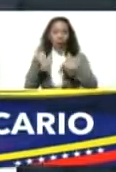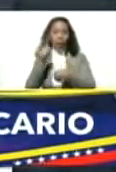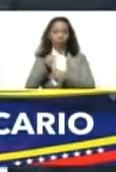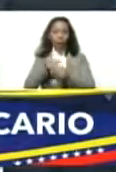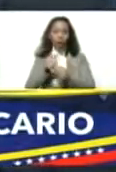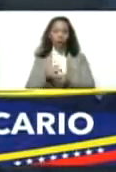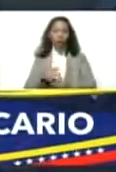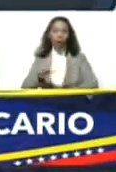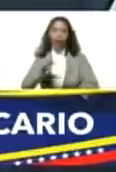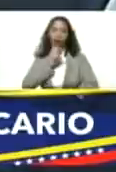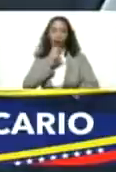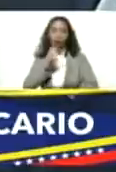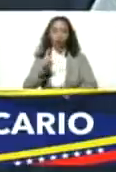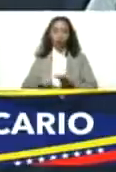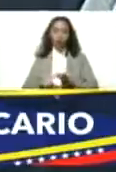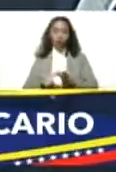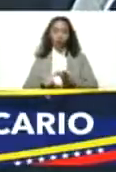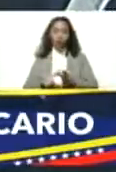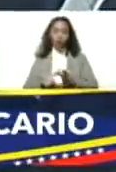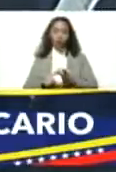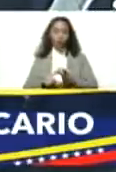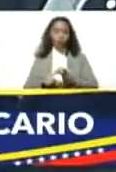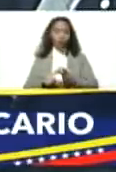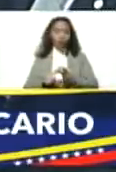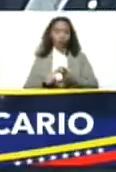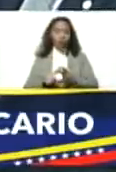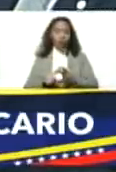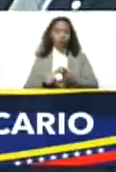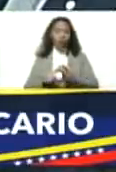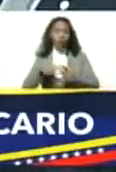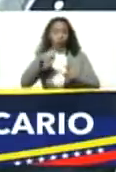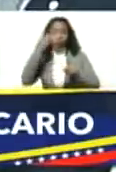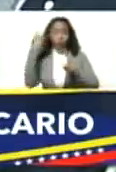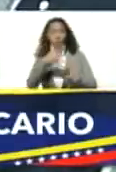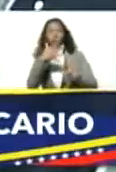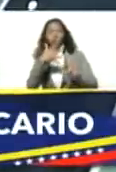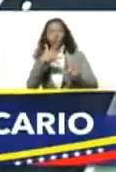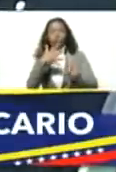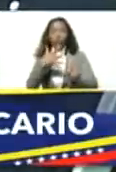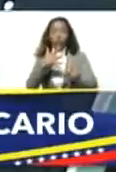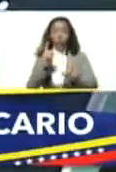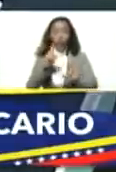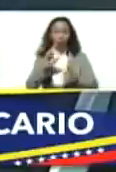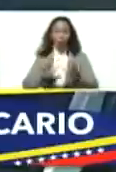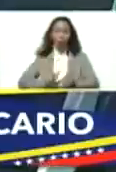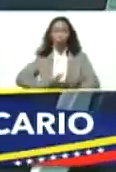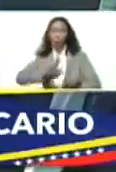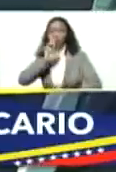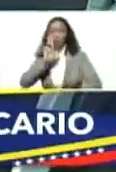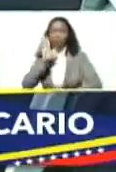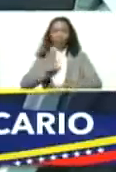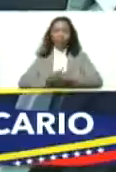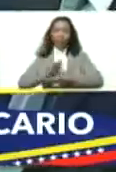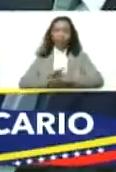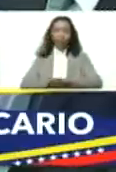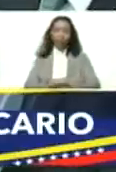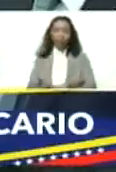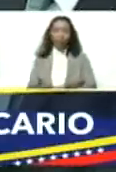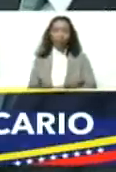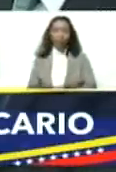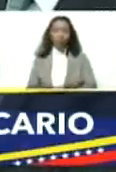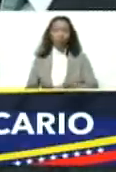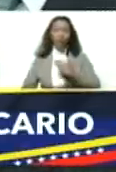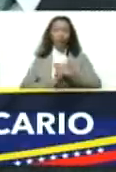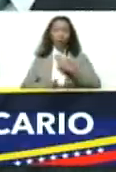El oro. Y los impactos catastróficos que